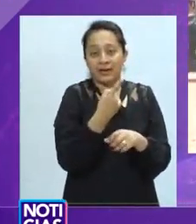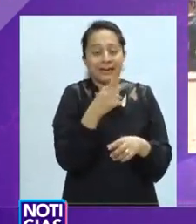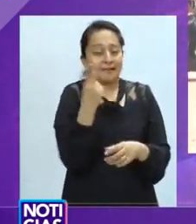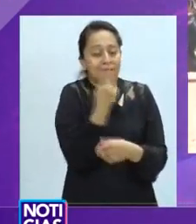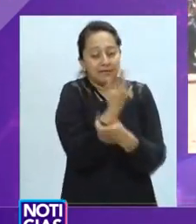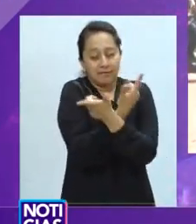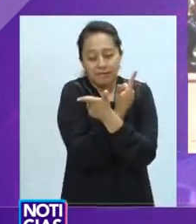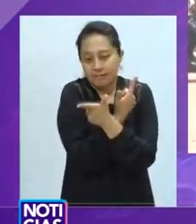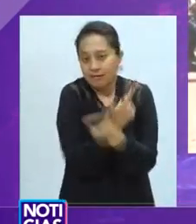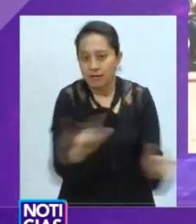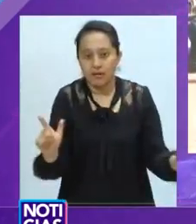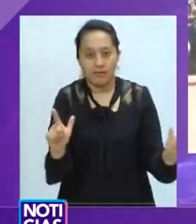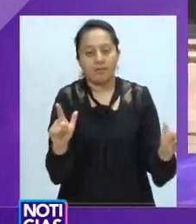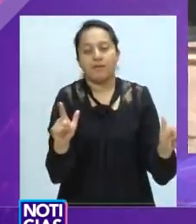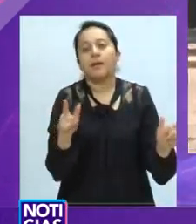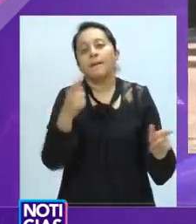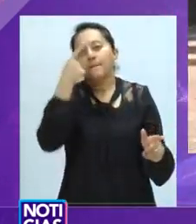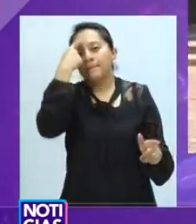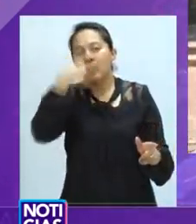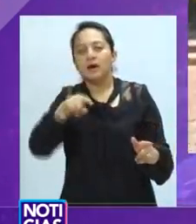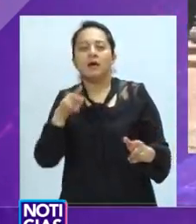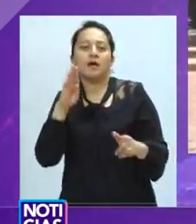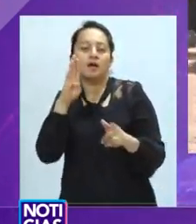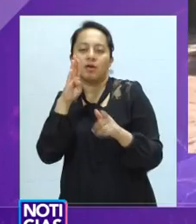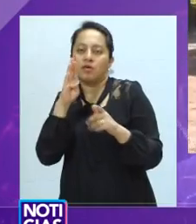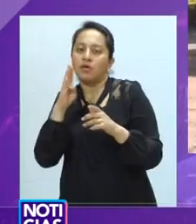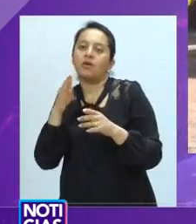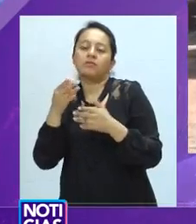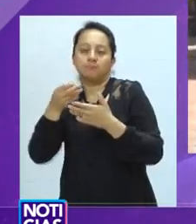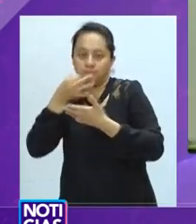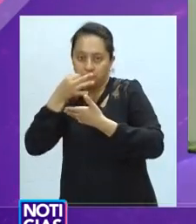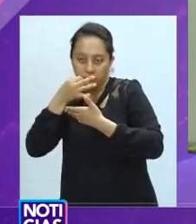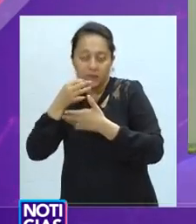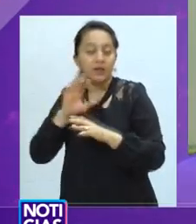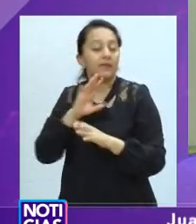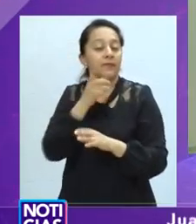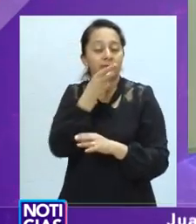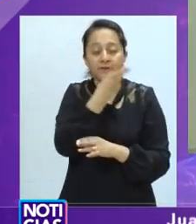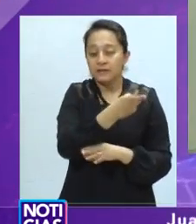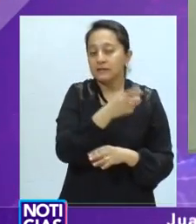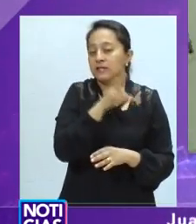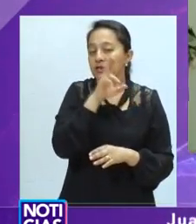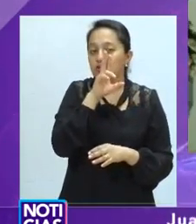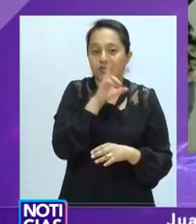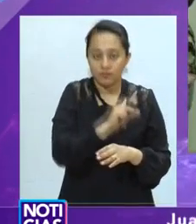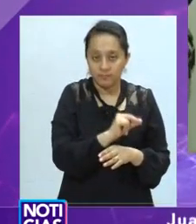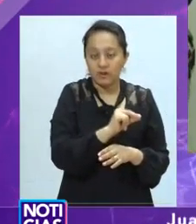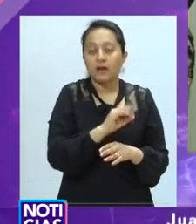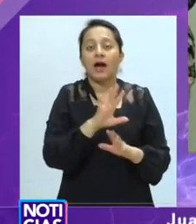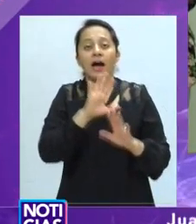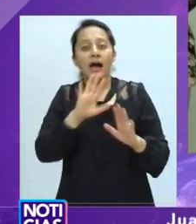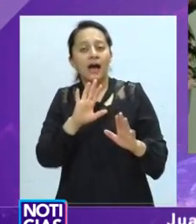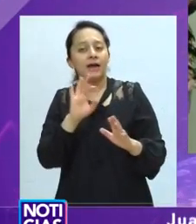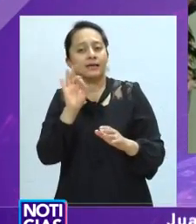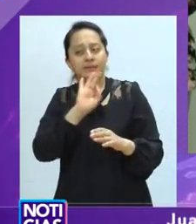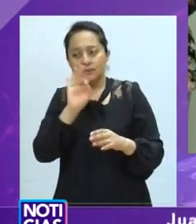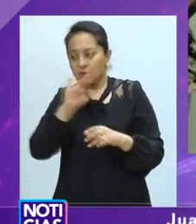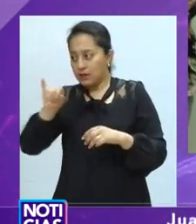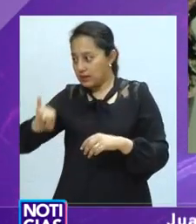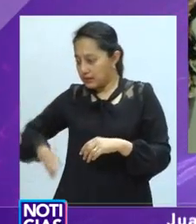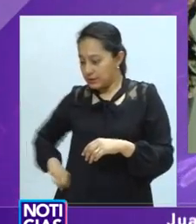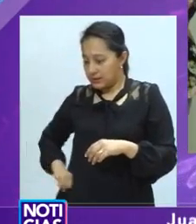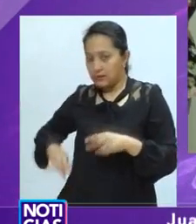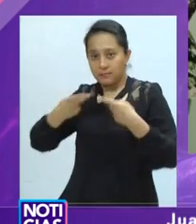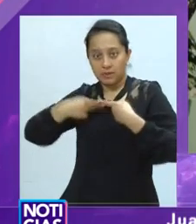intereses de los ciudadanos, por lo que seguirán realizando pruebas sorpresas. El Centro Estatal de Evaluación y Control de Confianza,